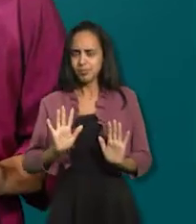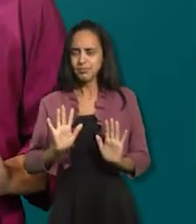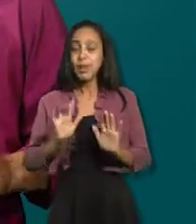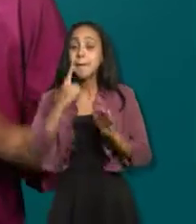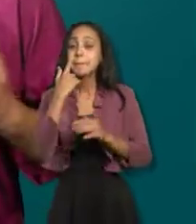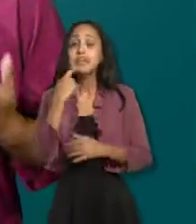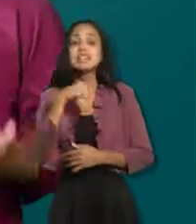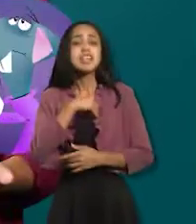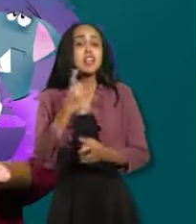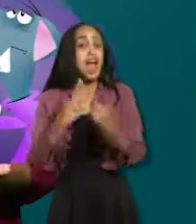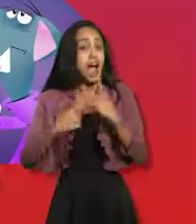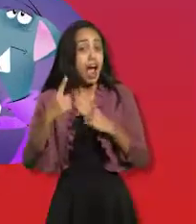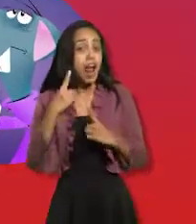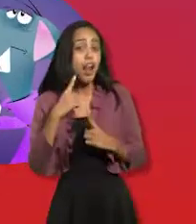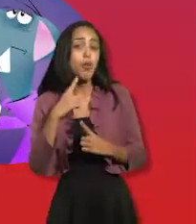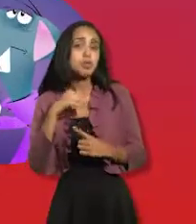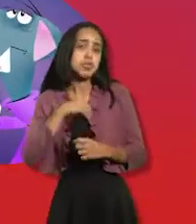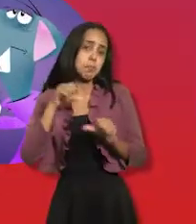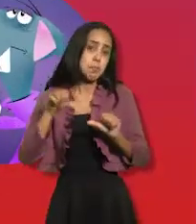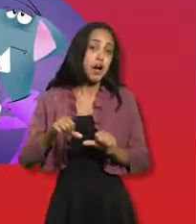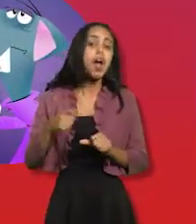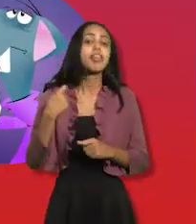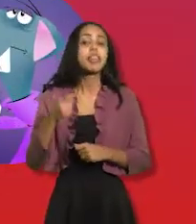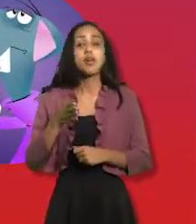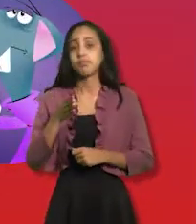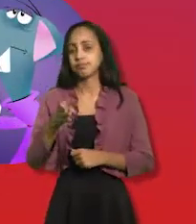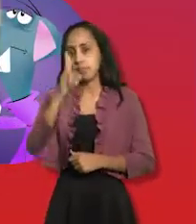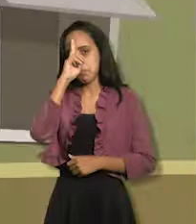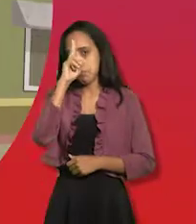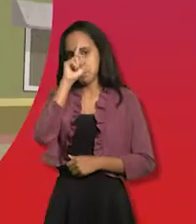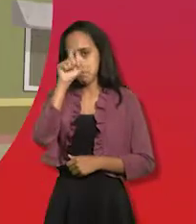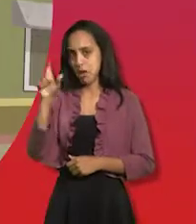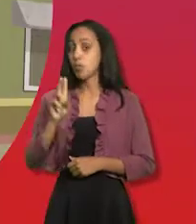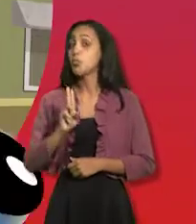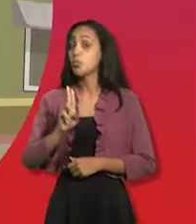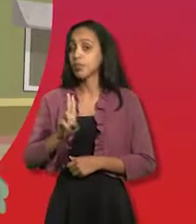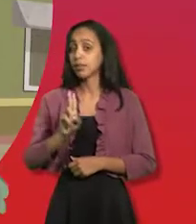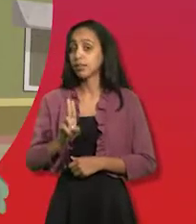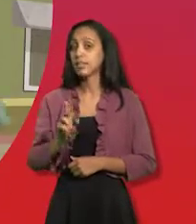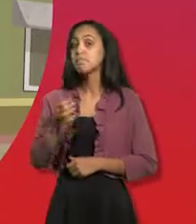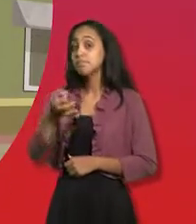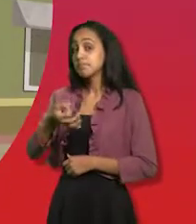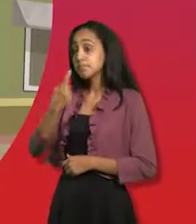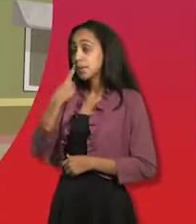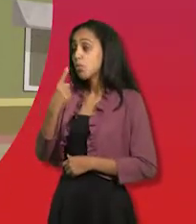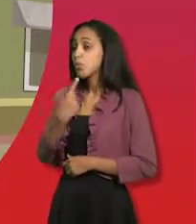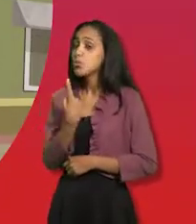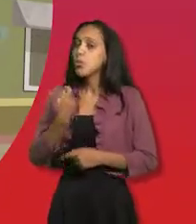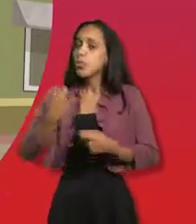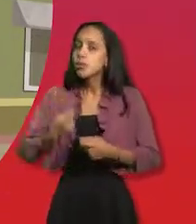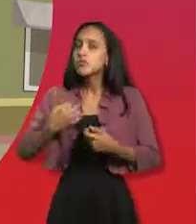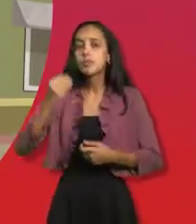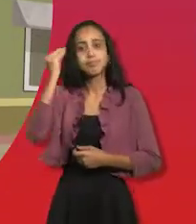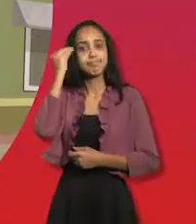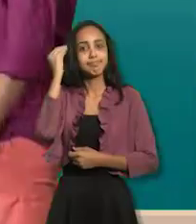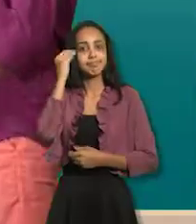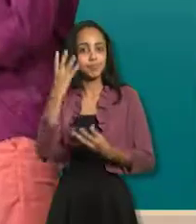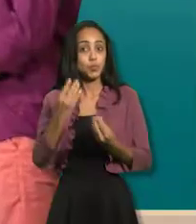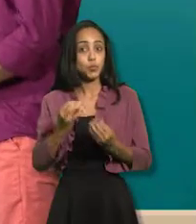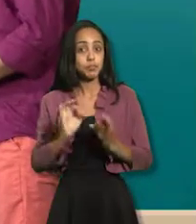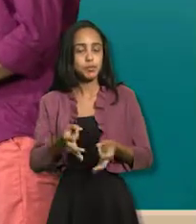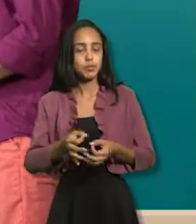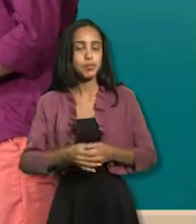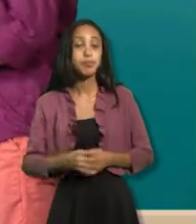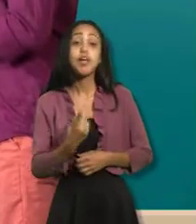en pánico. Si sientes alguno de esos síntomas, acude de inmediato al médico. Por eso es que hay que estar bien informados.